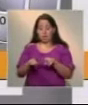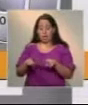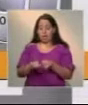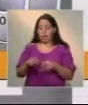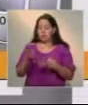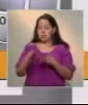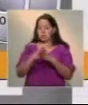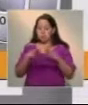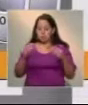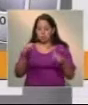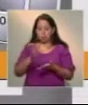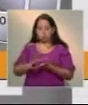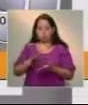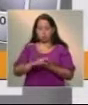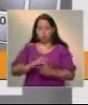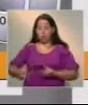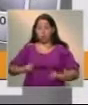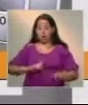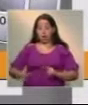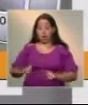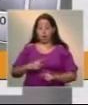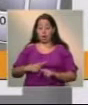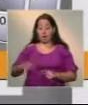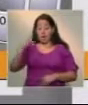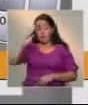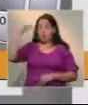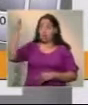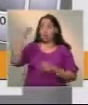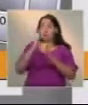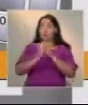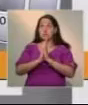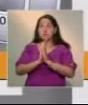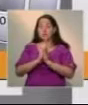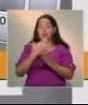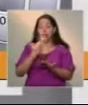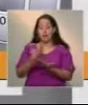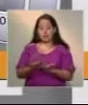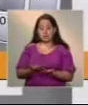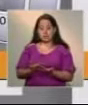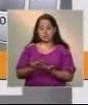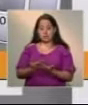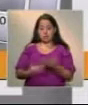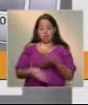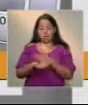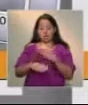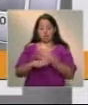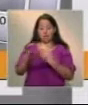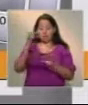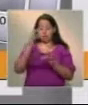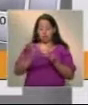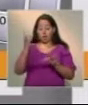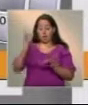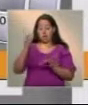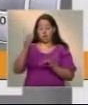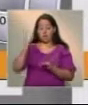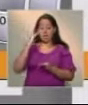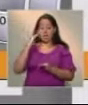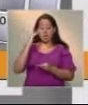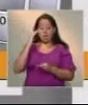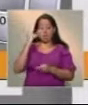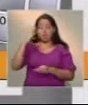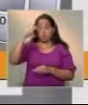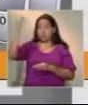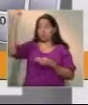todo está controlado, pero que, a Dios gracias, tenemos todavía, yo creo que la suerte o la bendición de